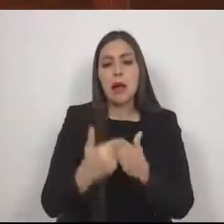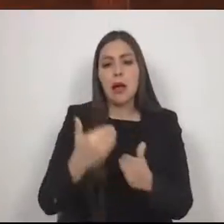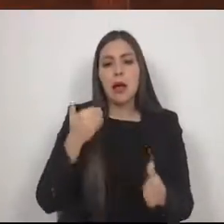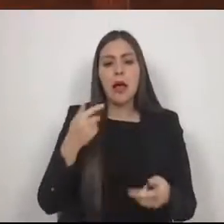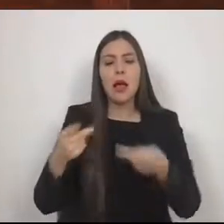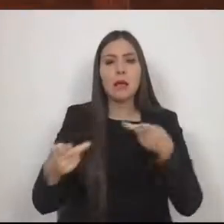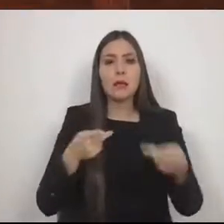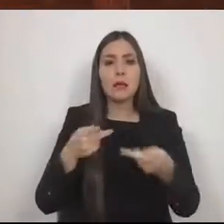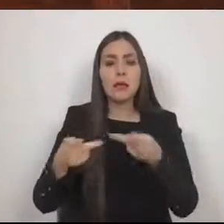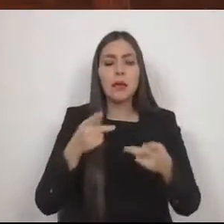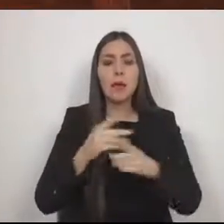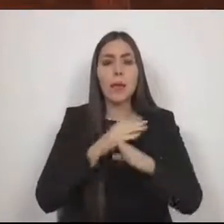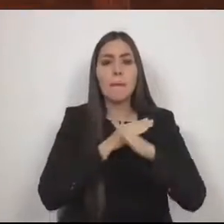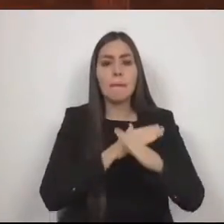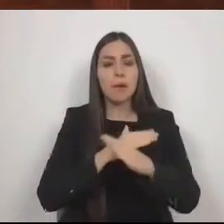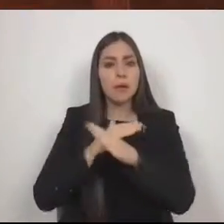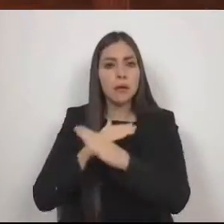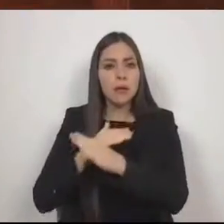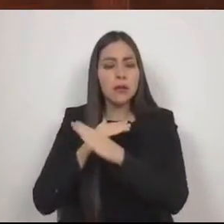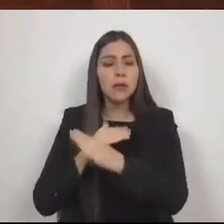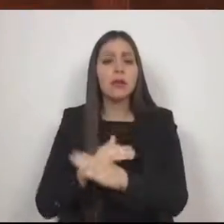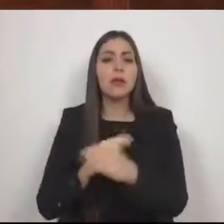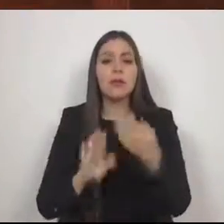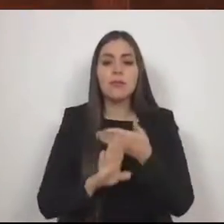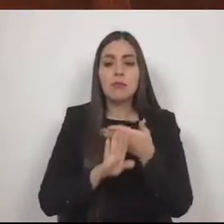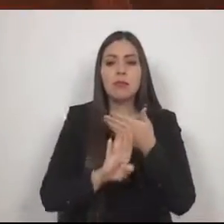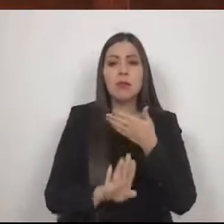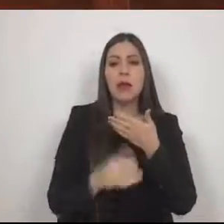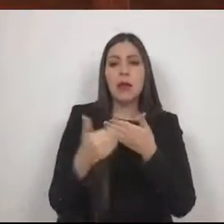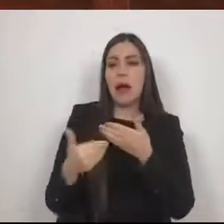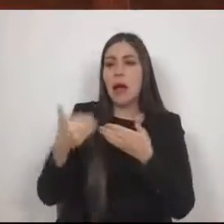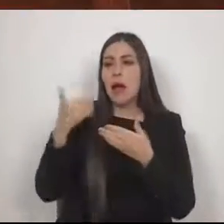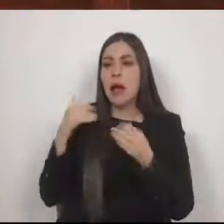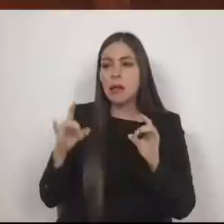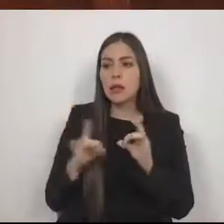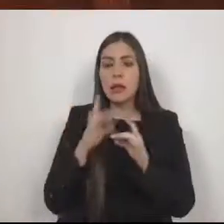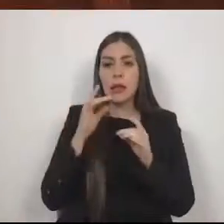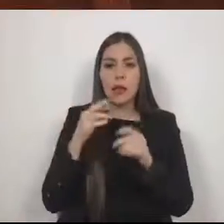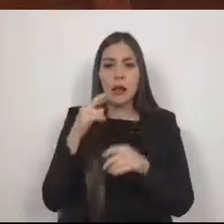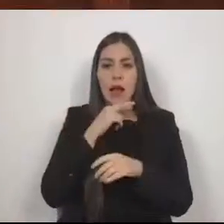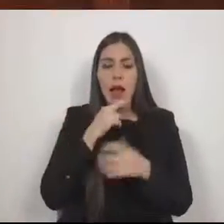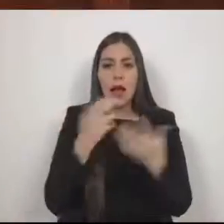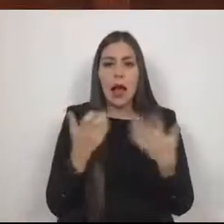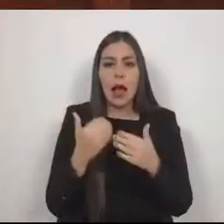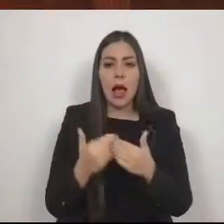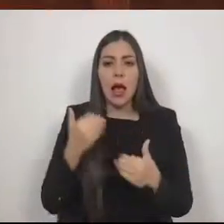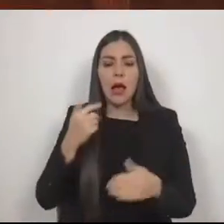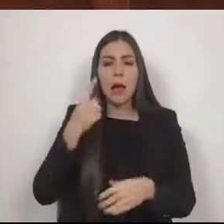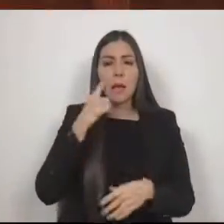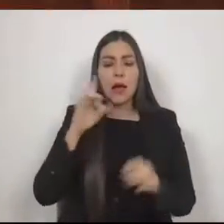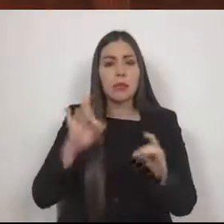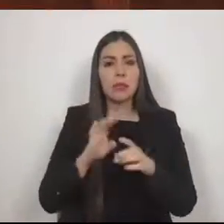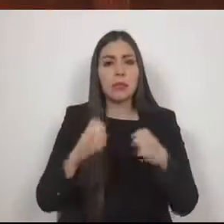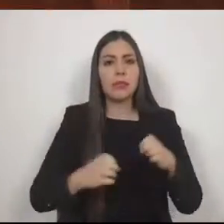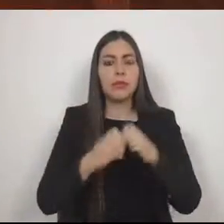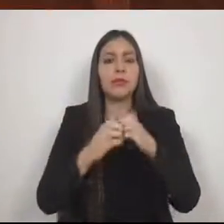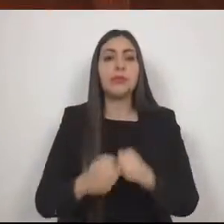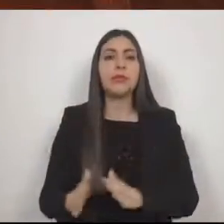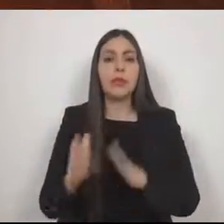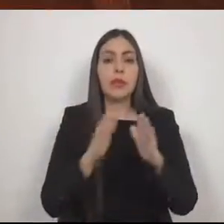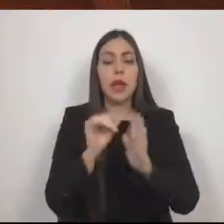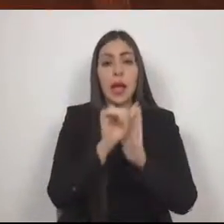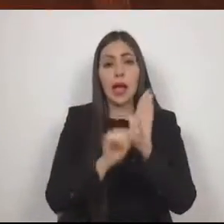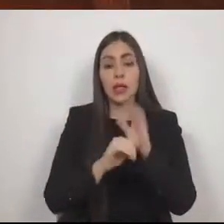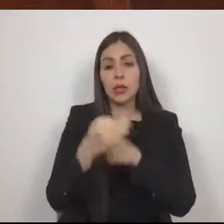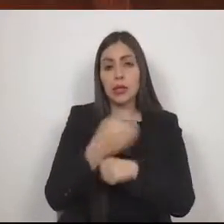prevención, acción y atención oportunas ante los mismos. Artículo transitorio. Único.